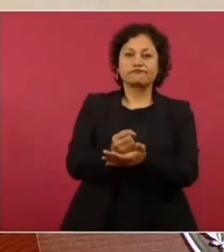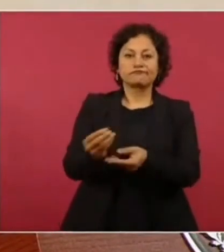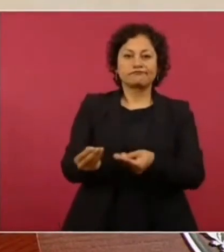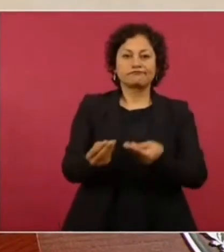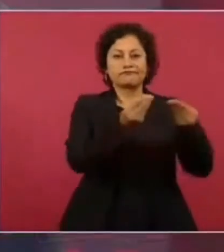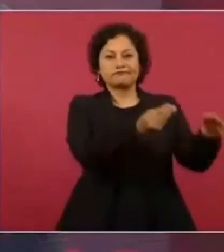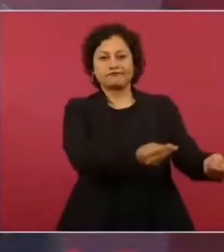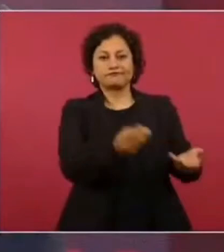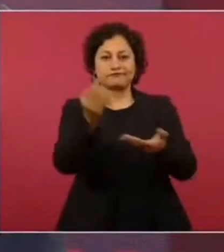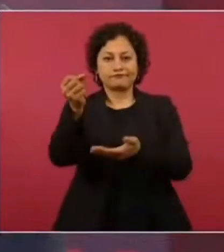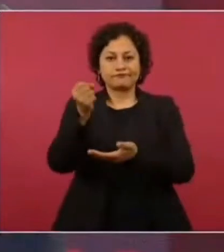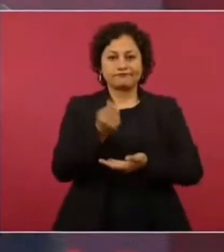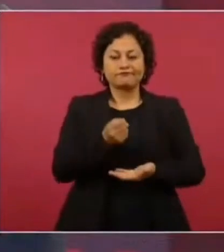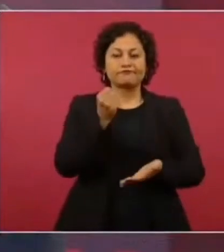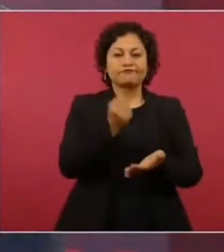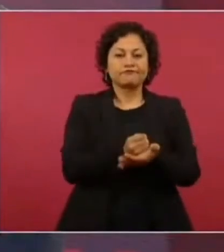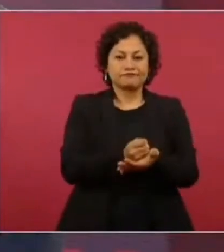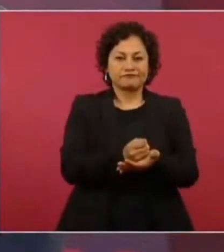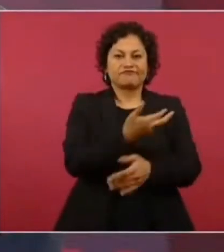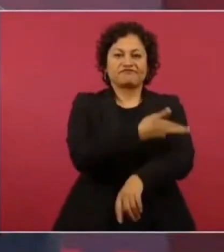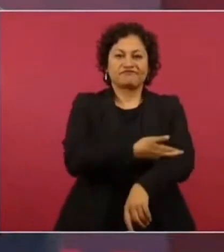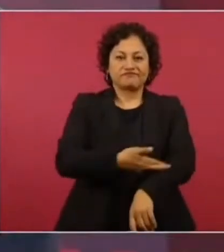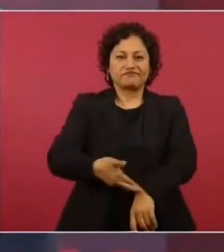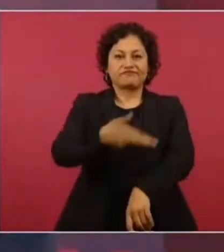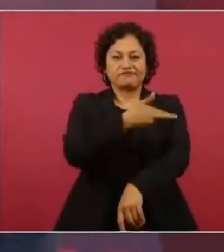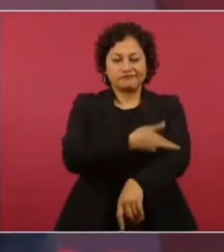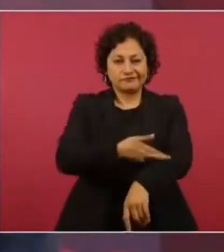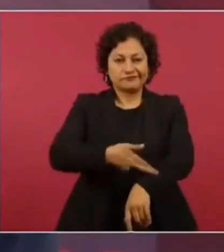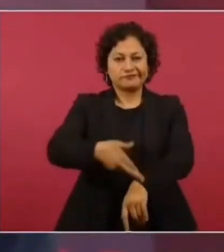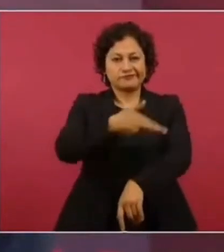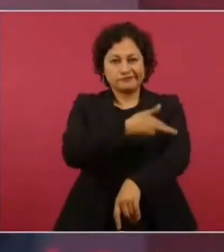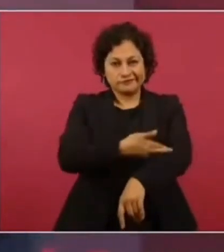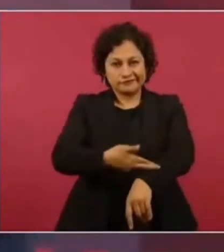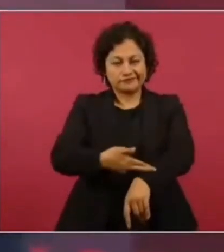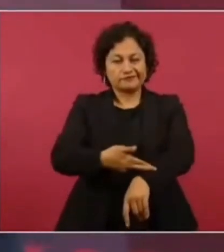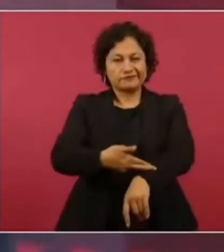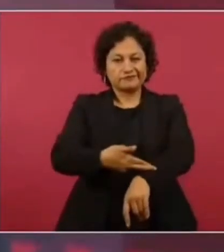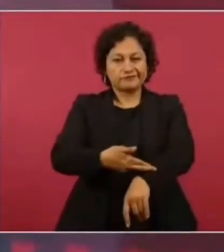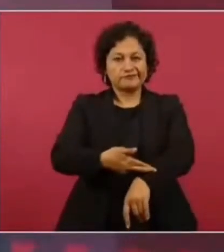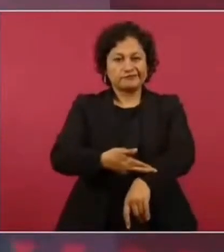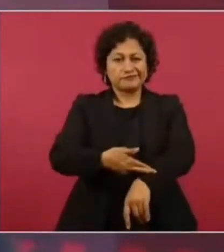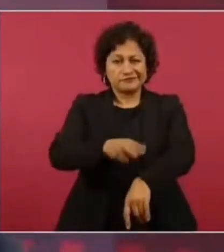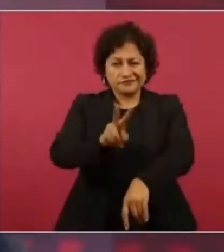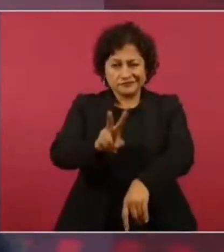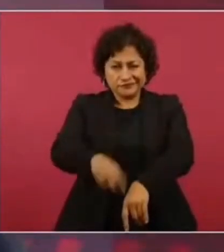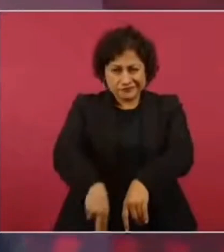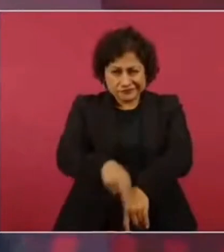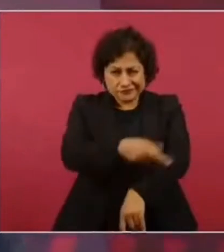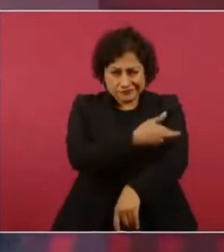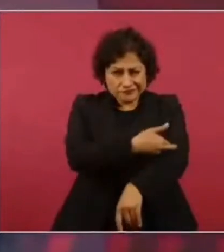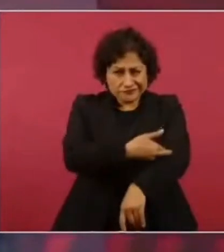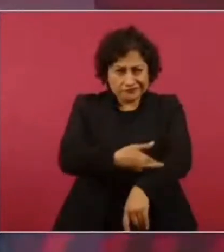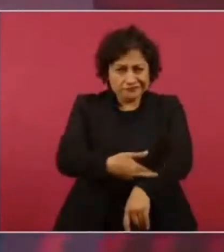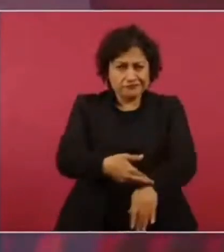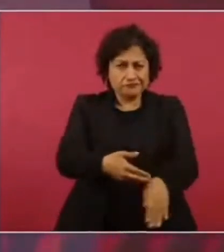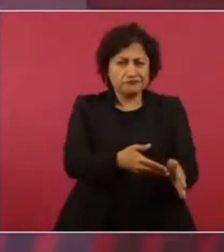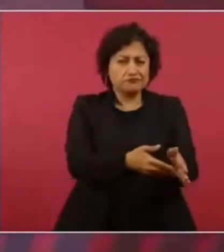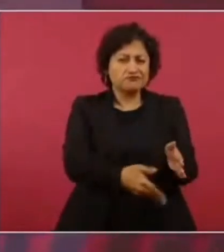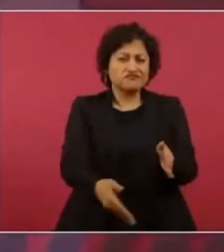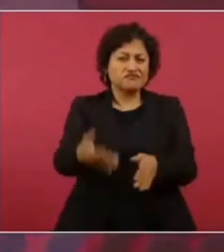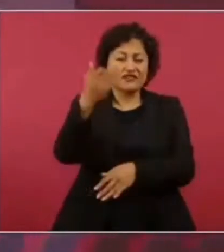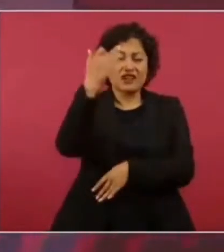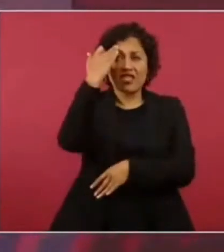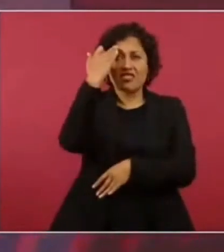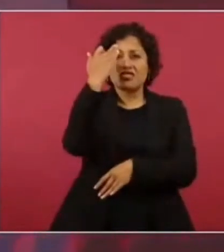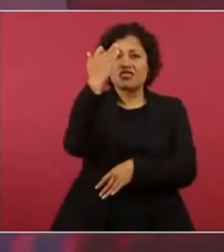que tardaban muchísimo también